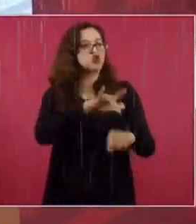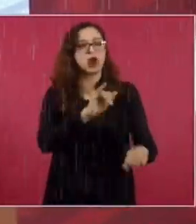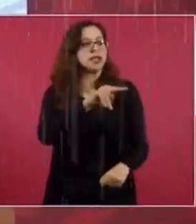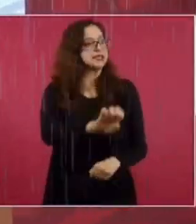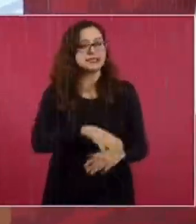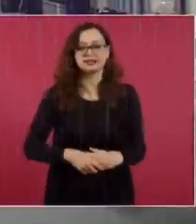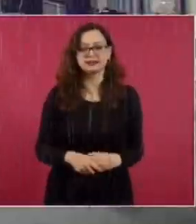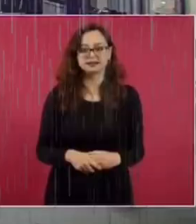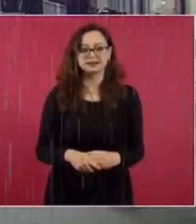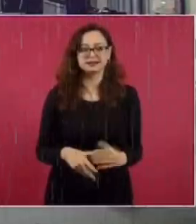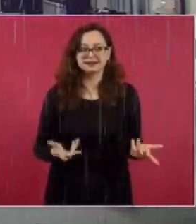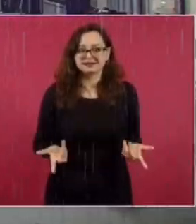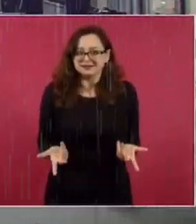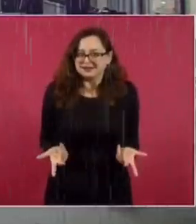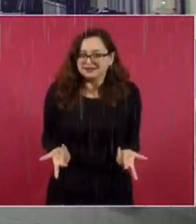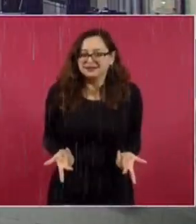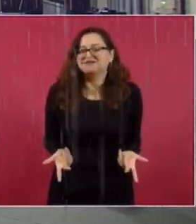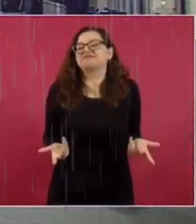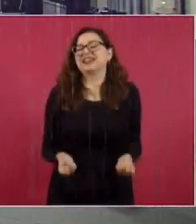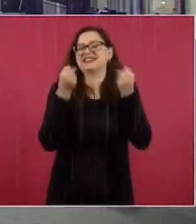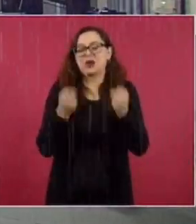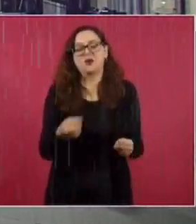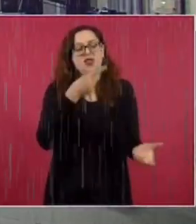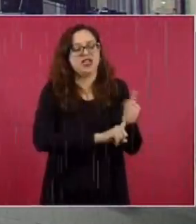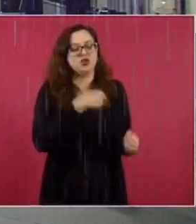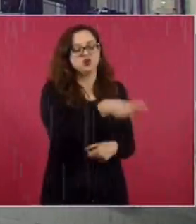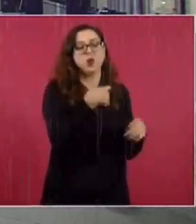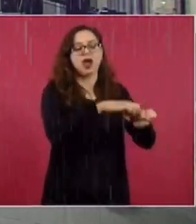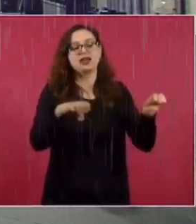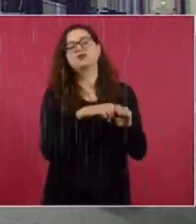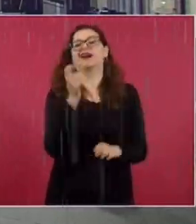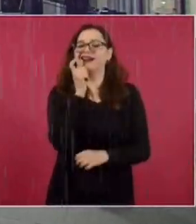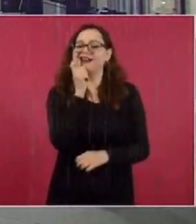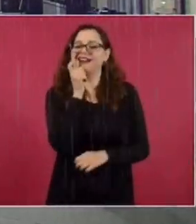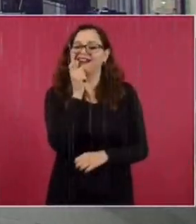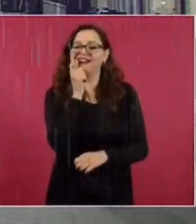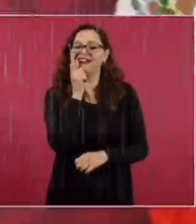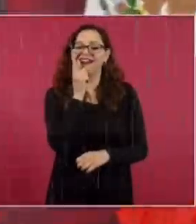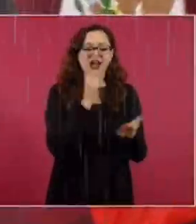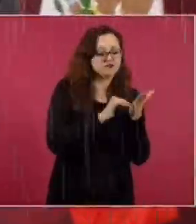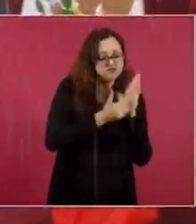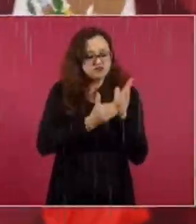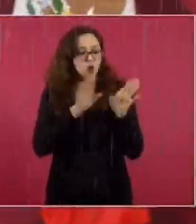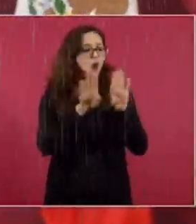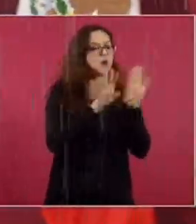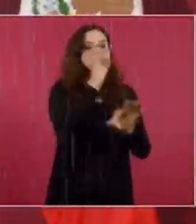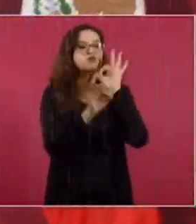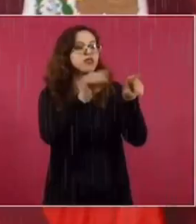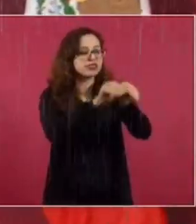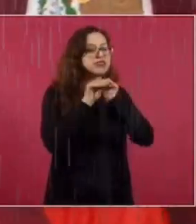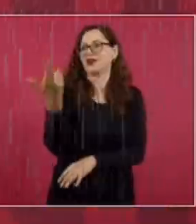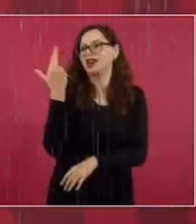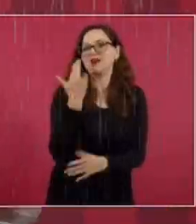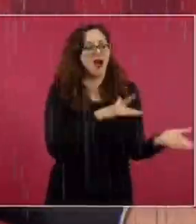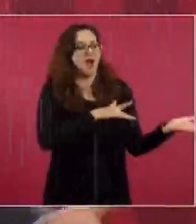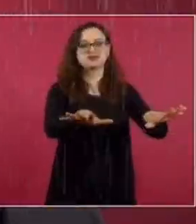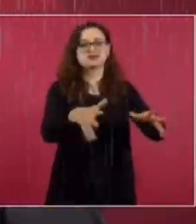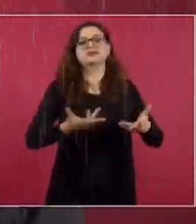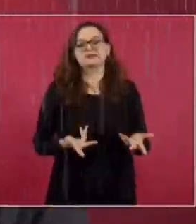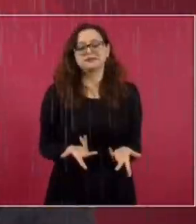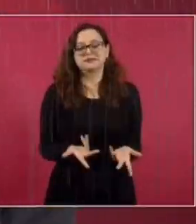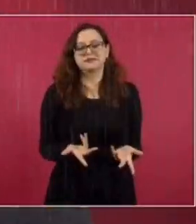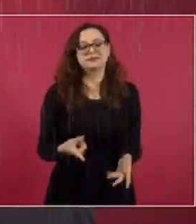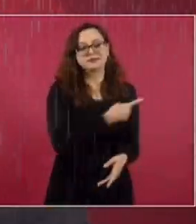Vino un publicista, seguramente, de estos mercenarios, que actúan en todos los países. Les diseñó el modelo y